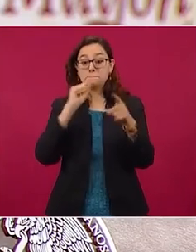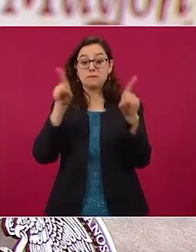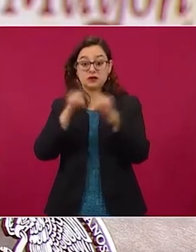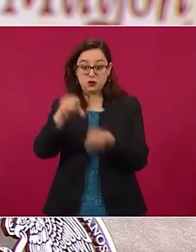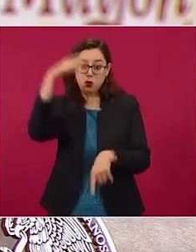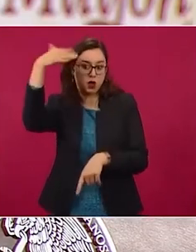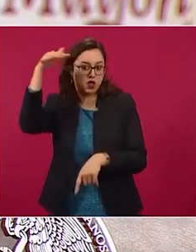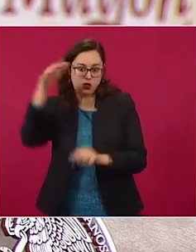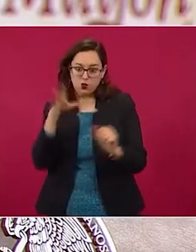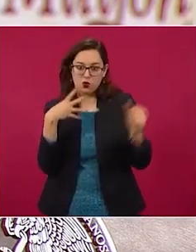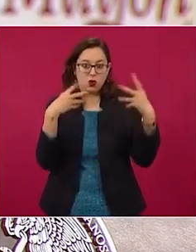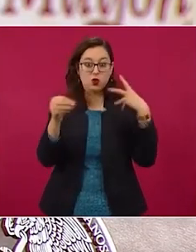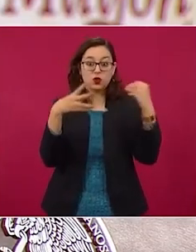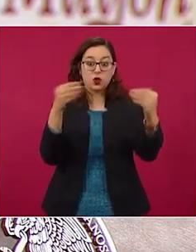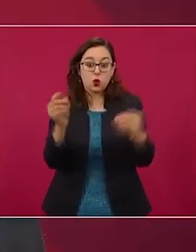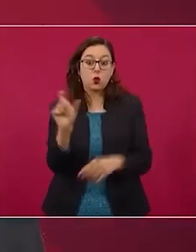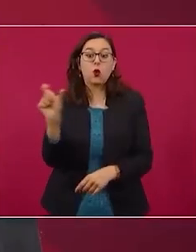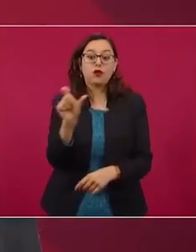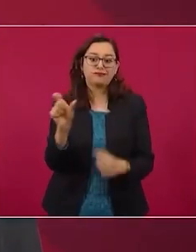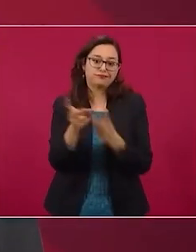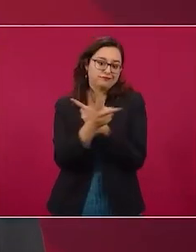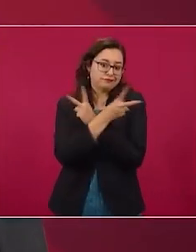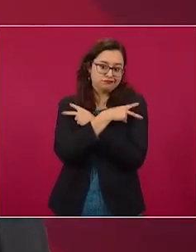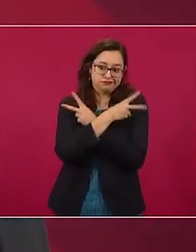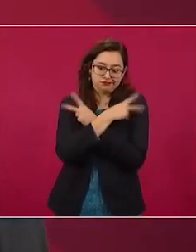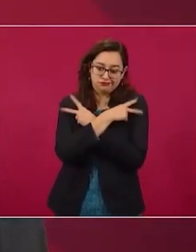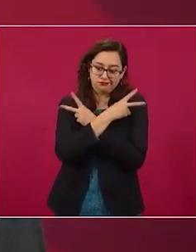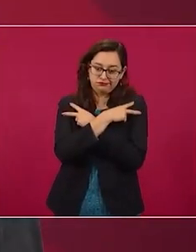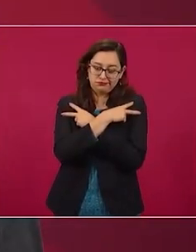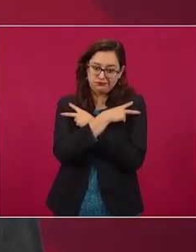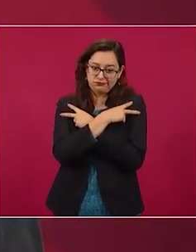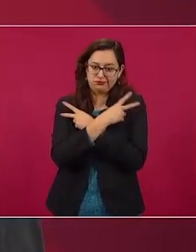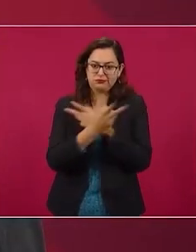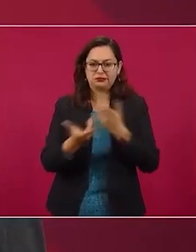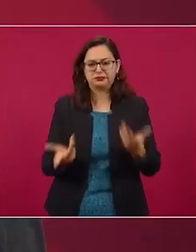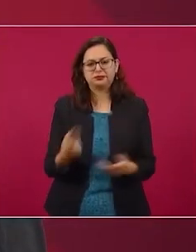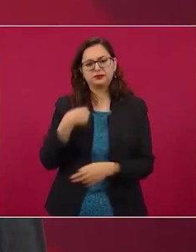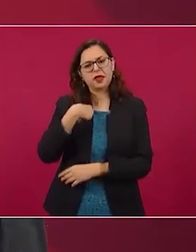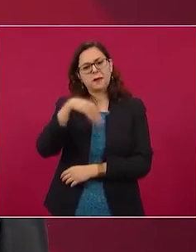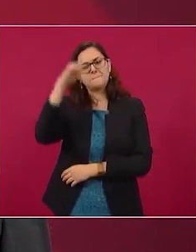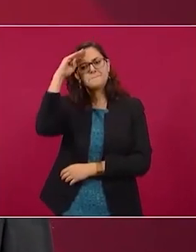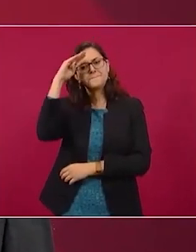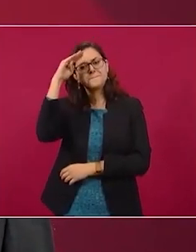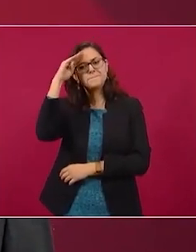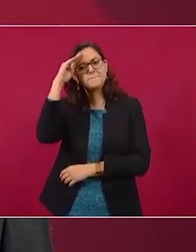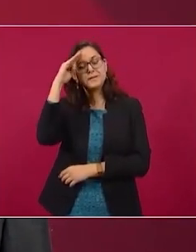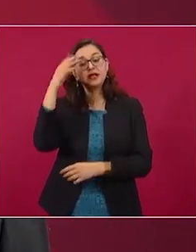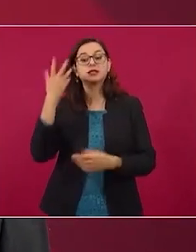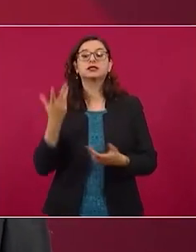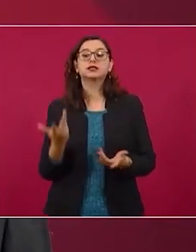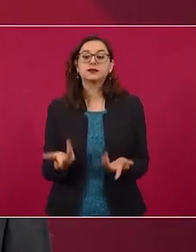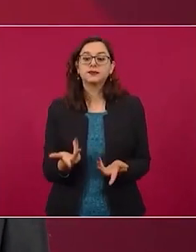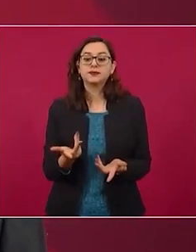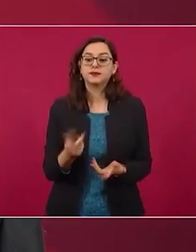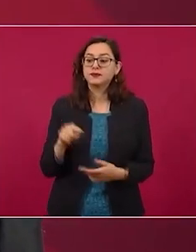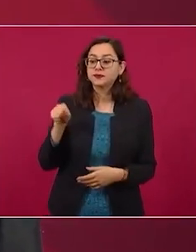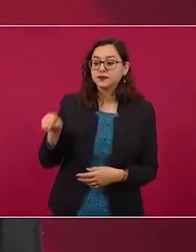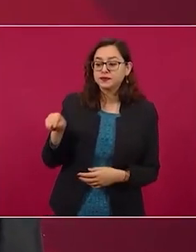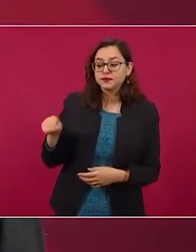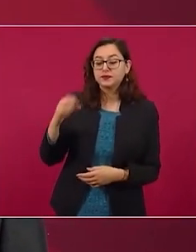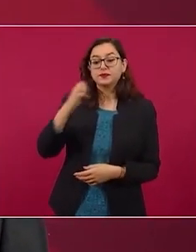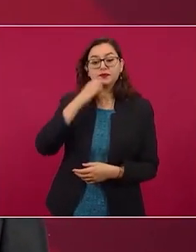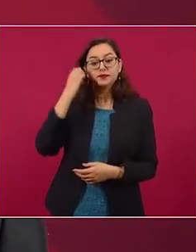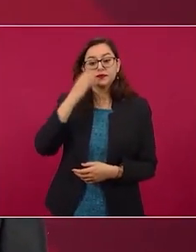epidemia a repuntar. Y uno pensaría si las escuelas además producen